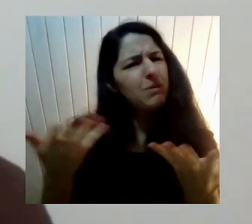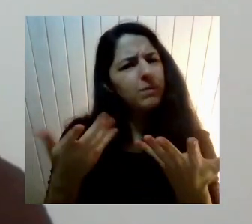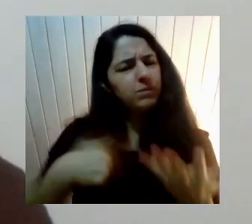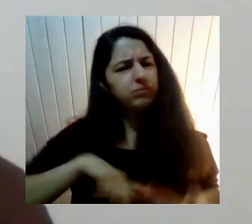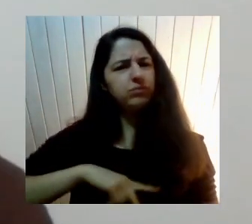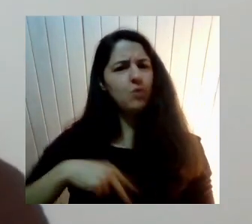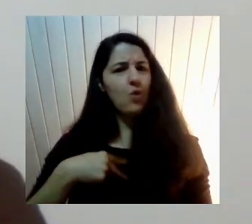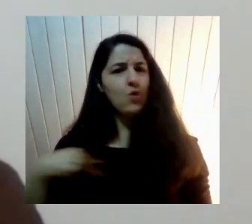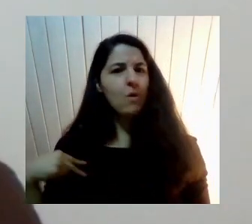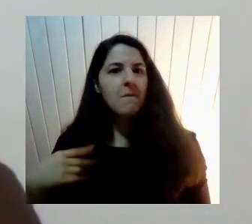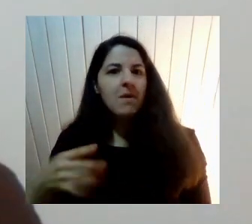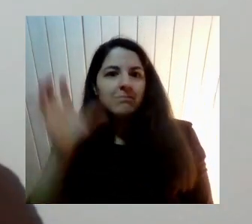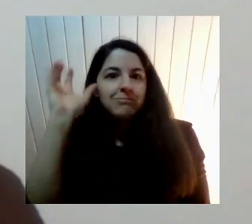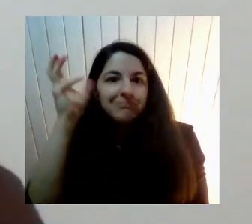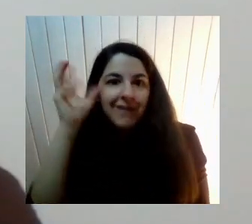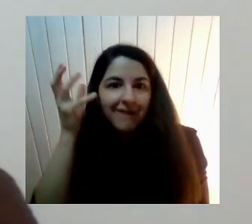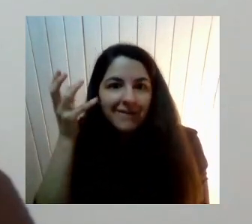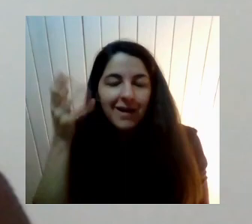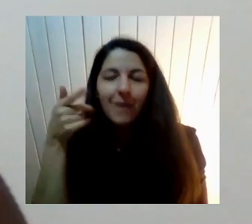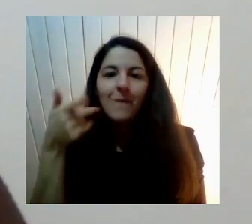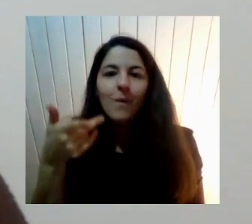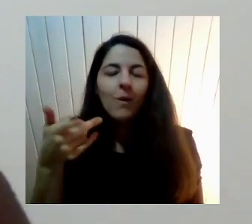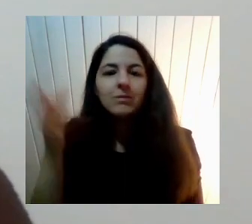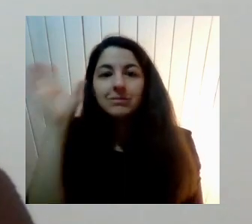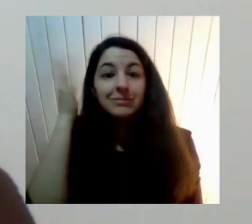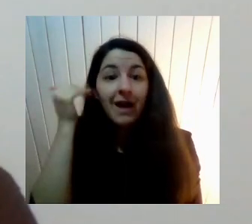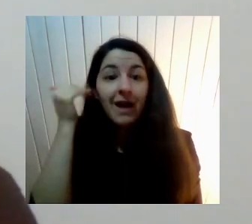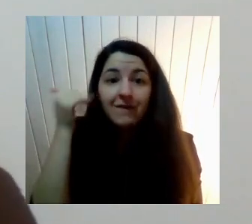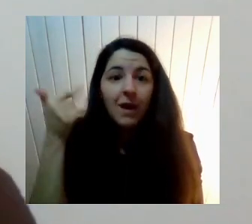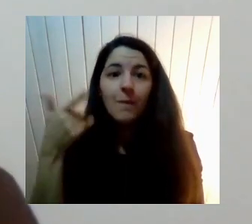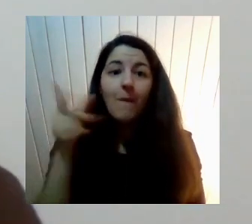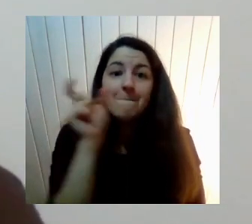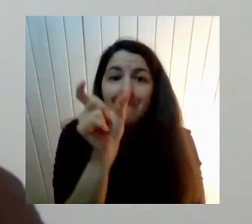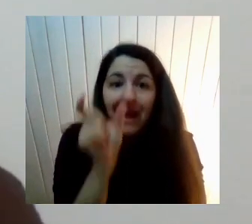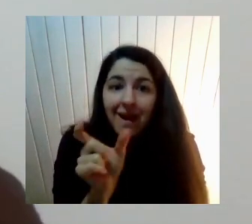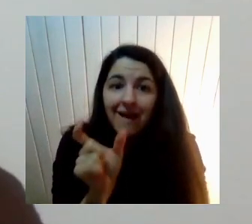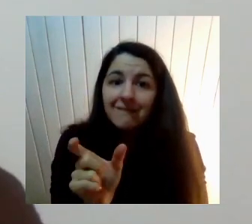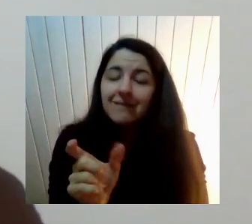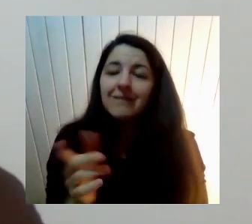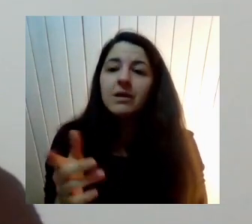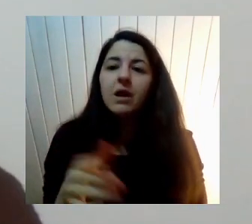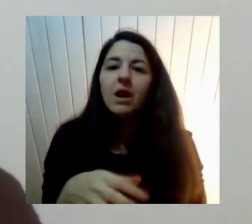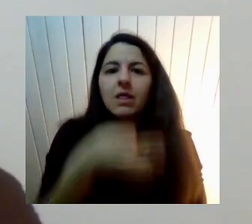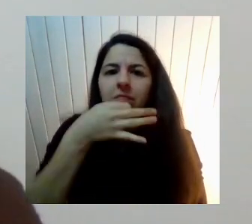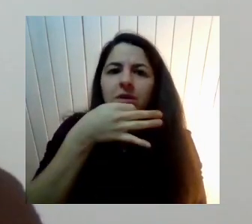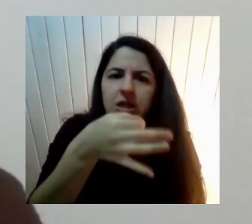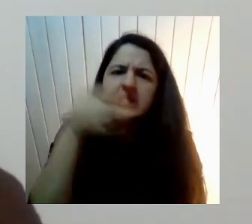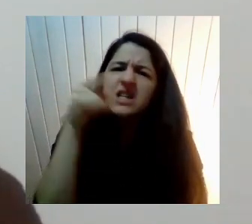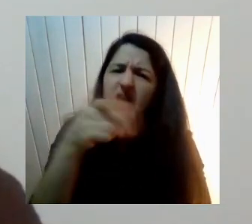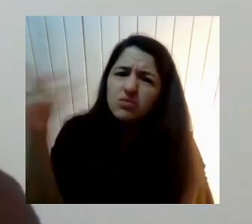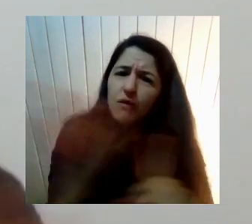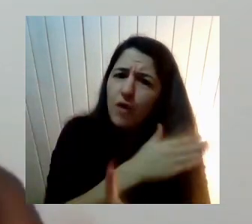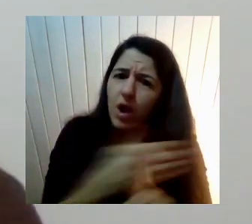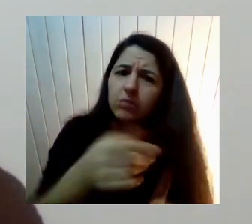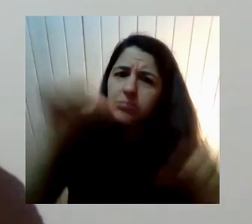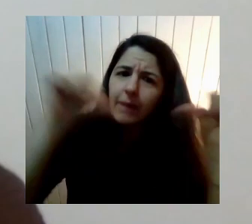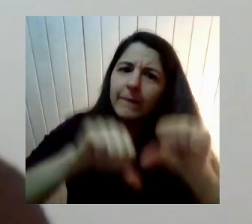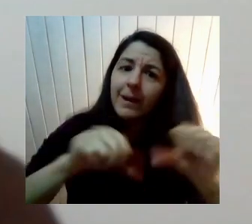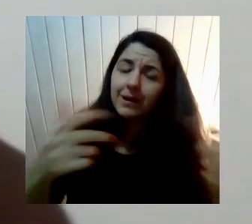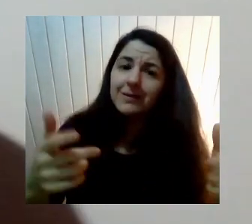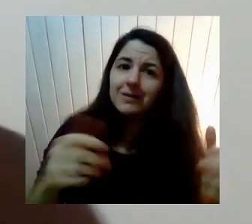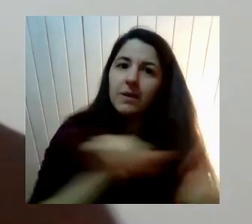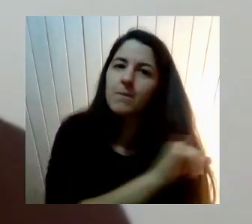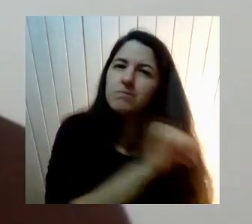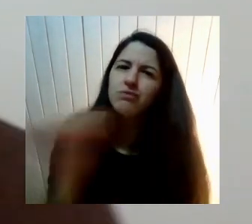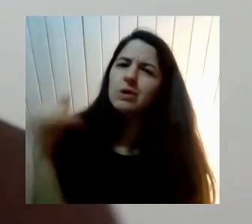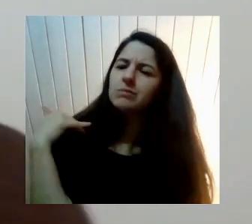Que esa era una cuestión Violenta Dentro del campo educativo Y tuvieron que pasar Muchos años Para que las estudiantes Nos dieran cuenta De eso